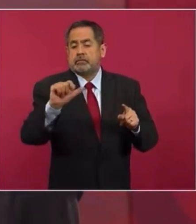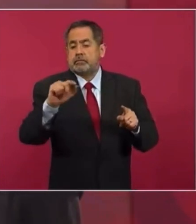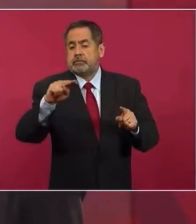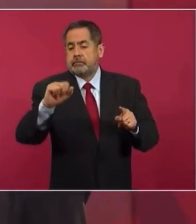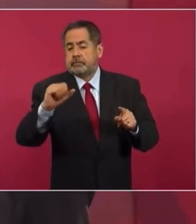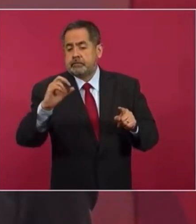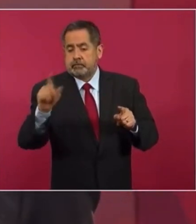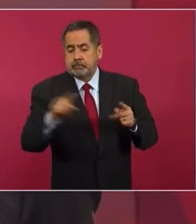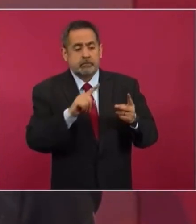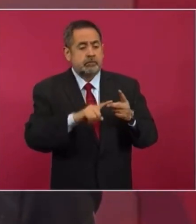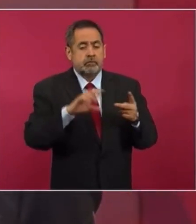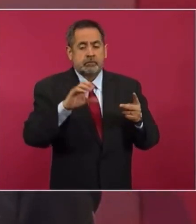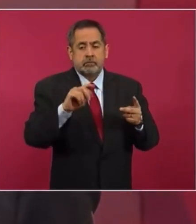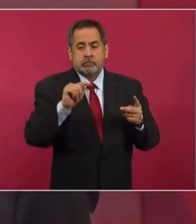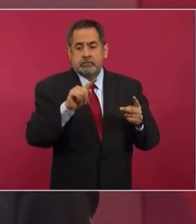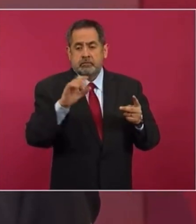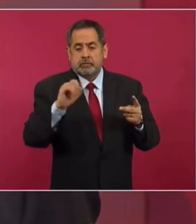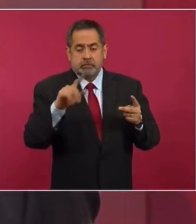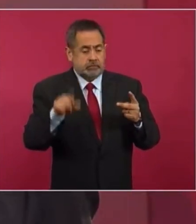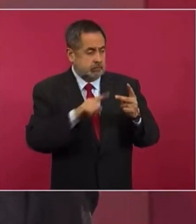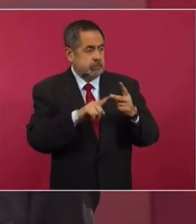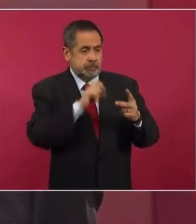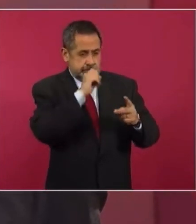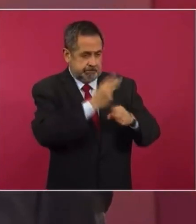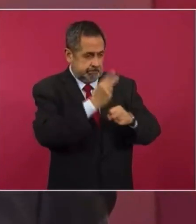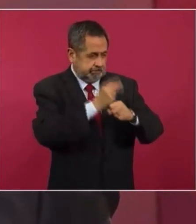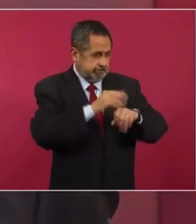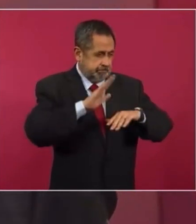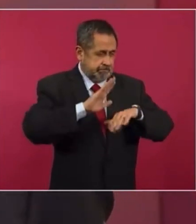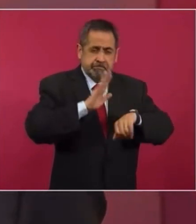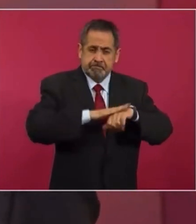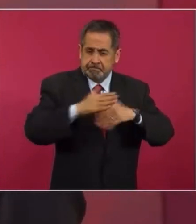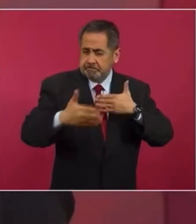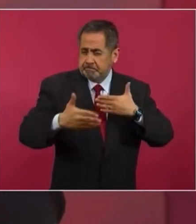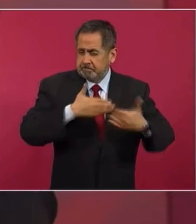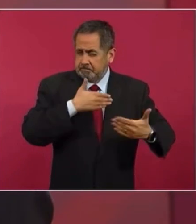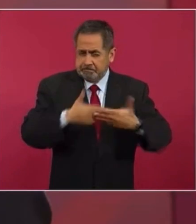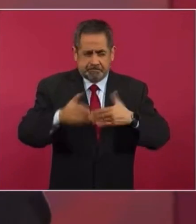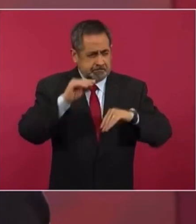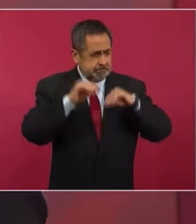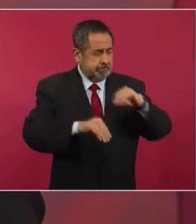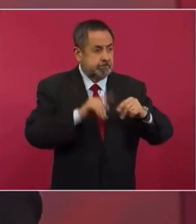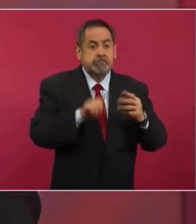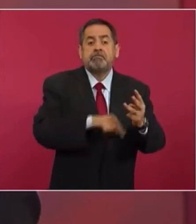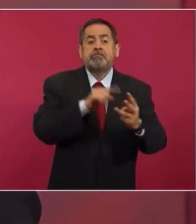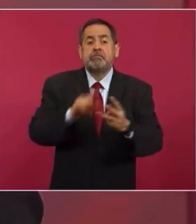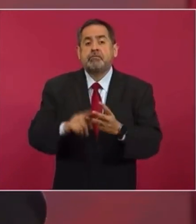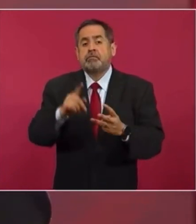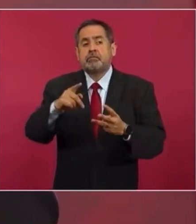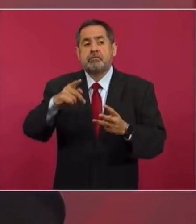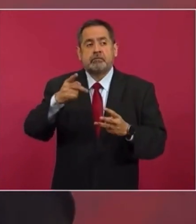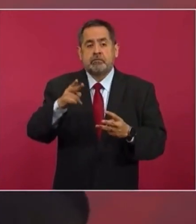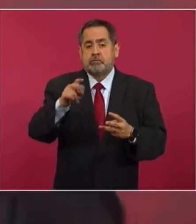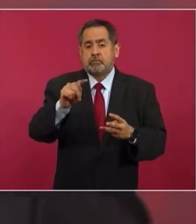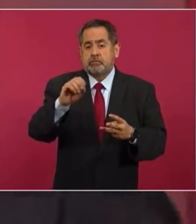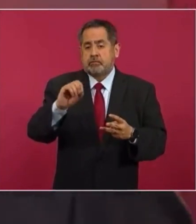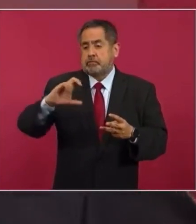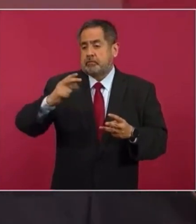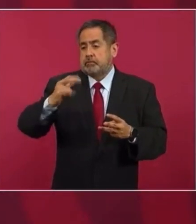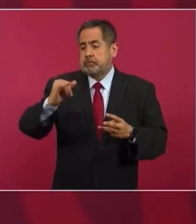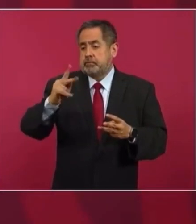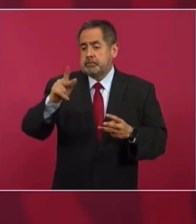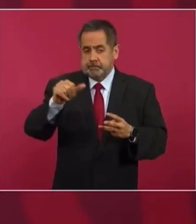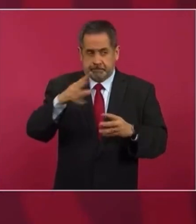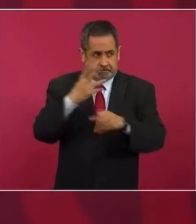Cuatracualcos. Se va a modernizar el puerto de Palenque, se va a